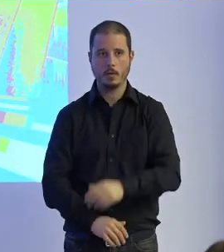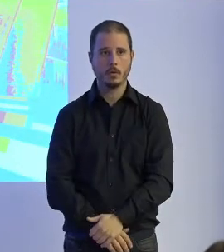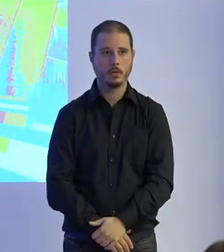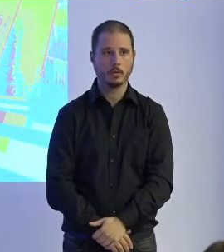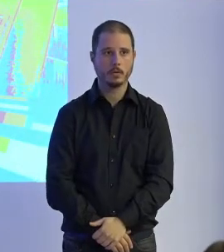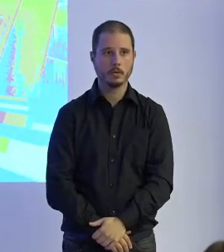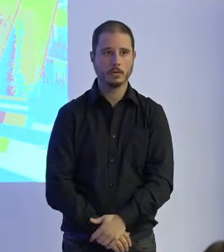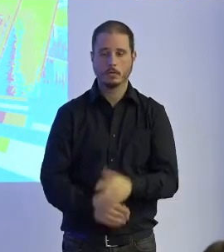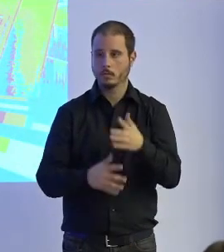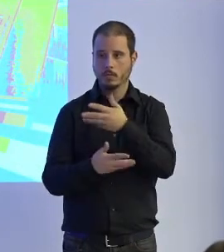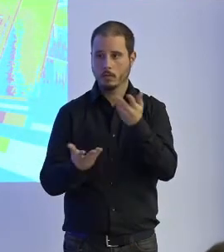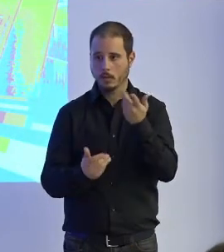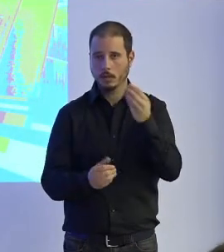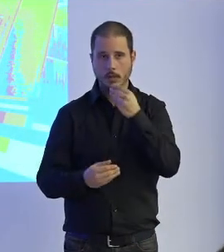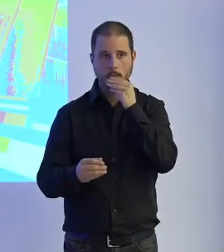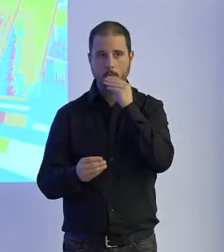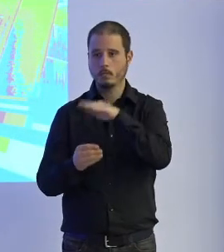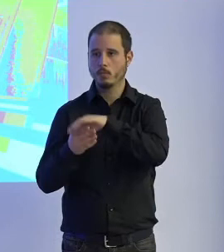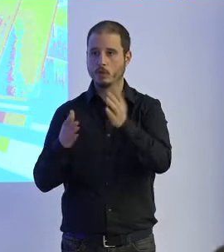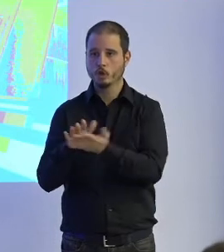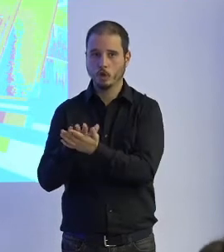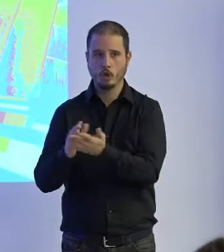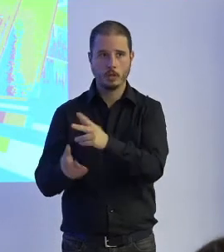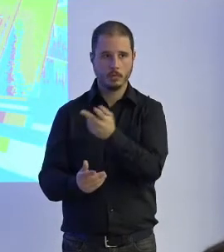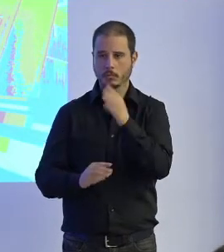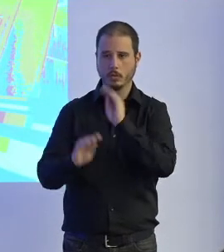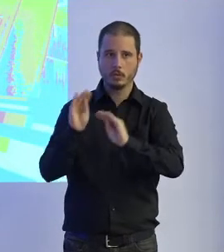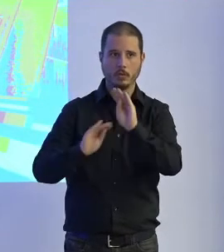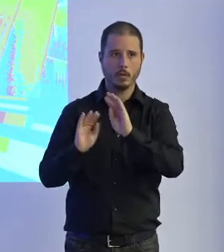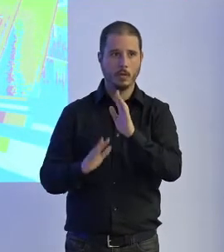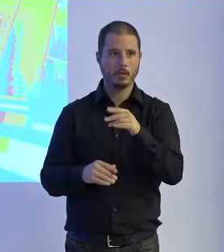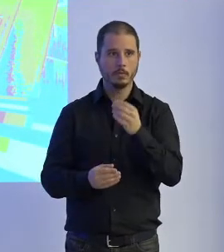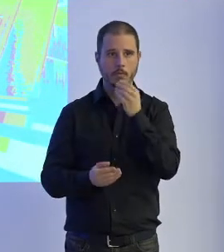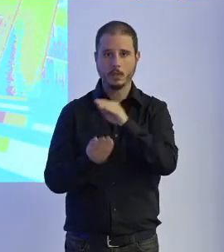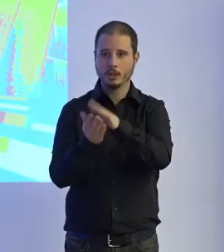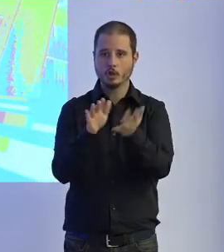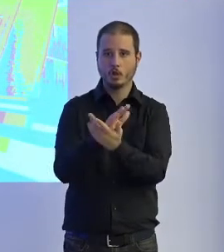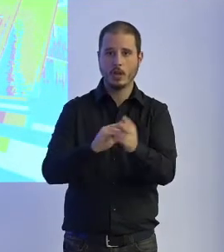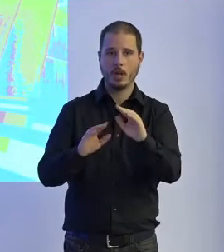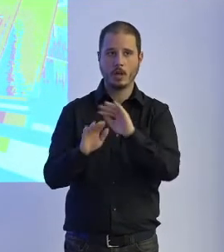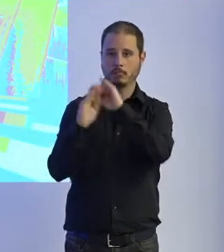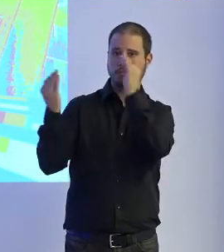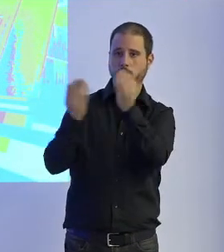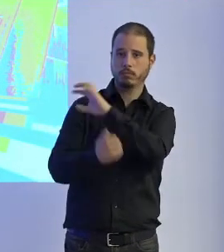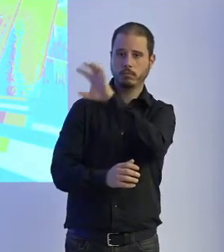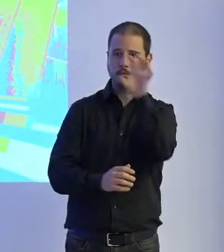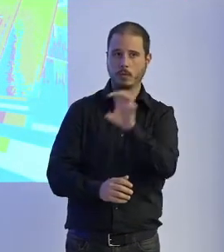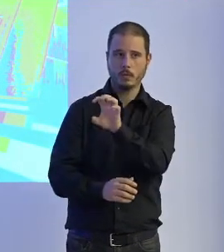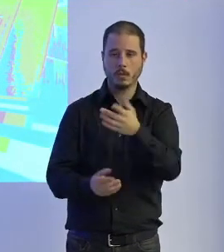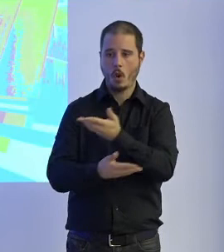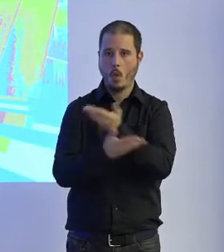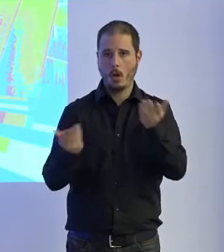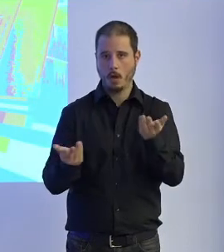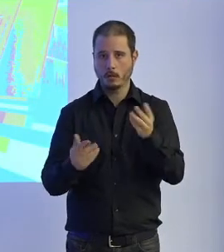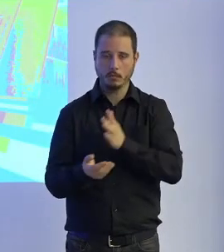hablamos la historia clínica electrónica la intropelidad está solucionada pero cuando te encontrar no existe la historia clínica universal por ejemplo para salir de otro ámbito